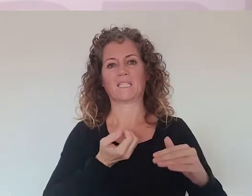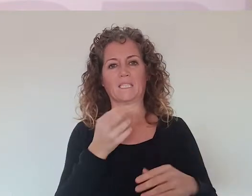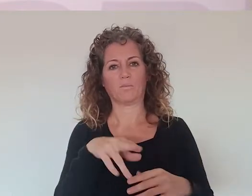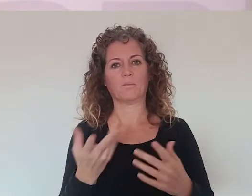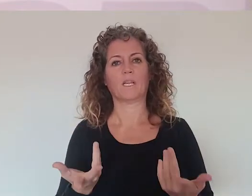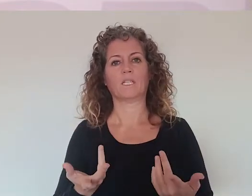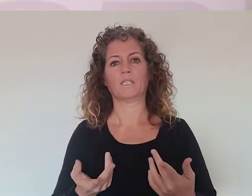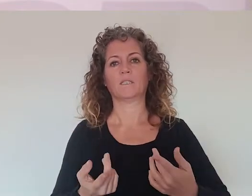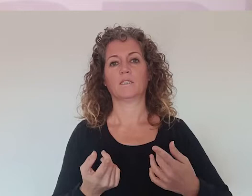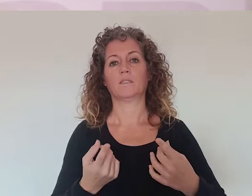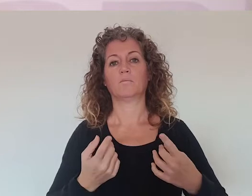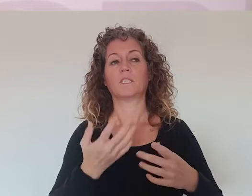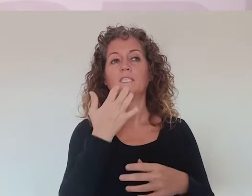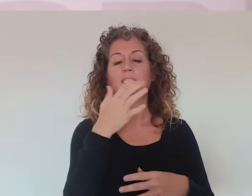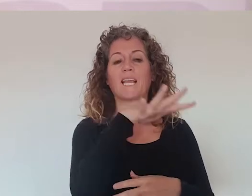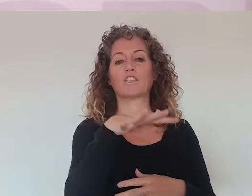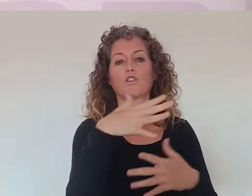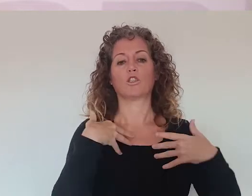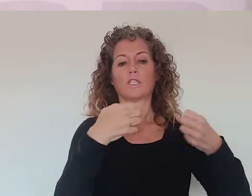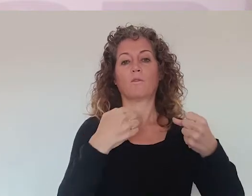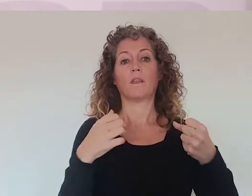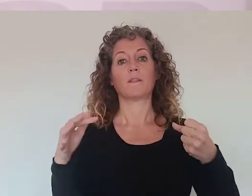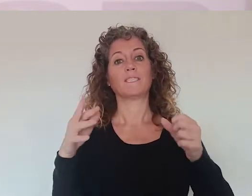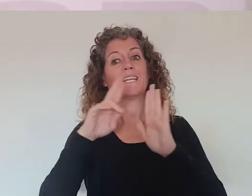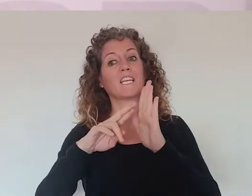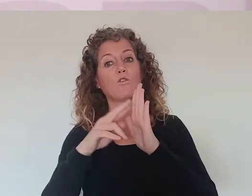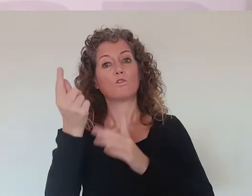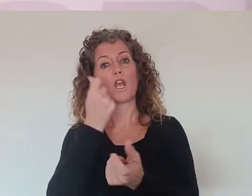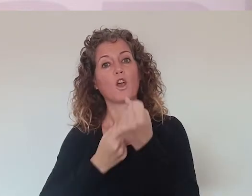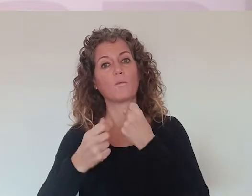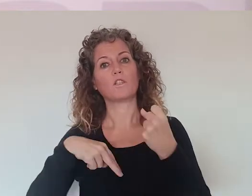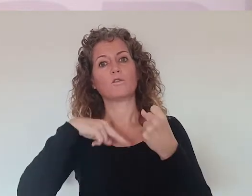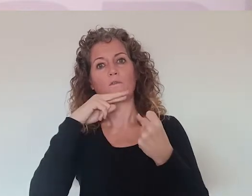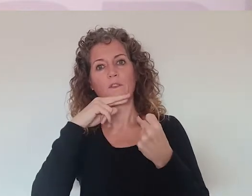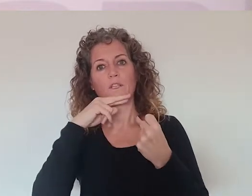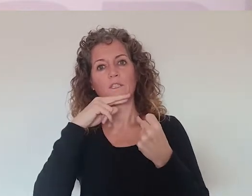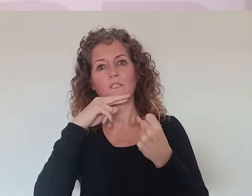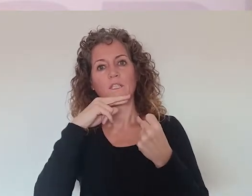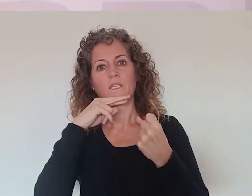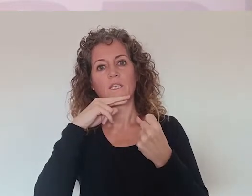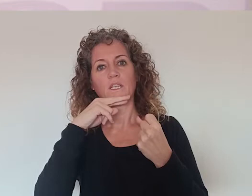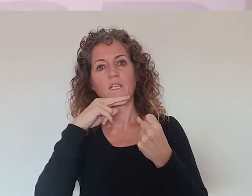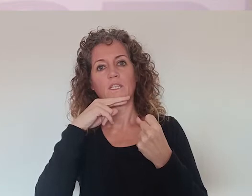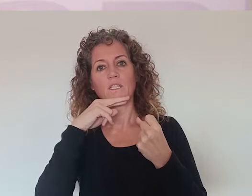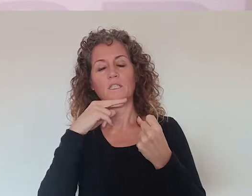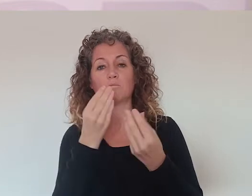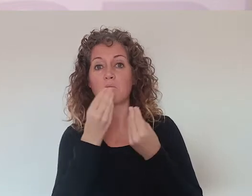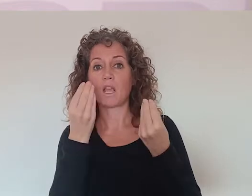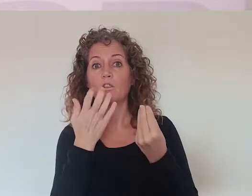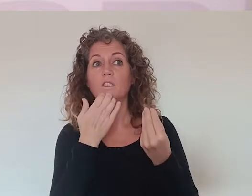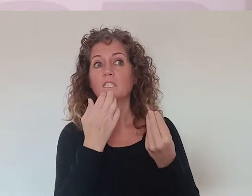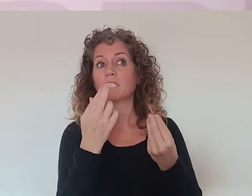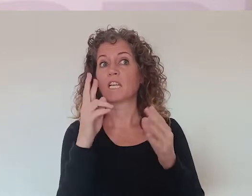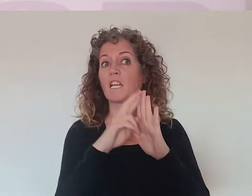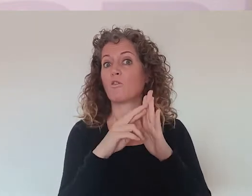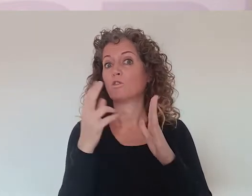también mata, es decir, y no es lo mismo envejecer en determinados entornos saludables y también con recursos económicos